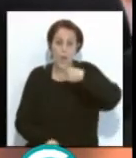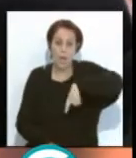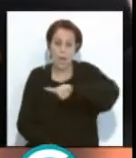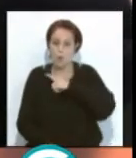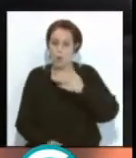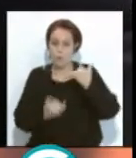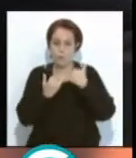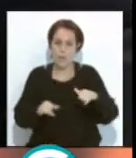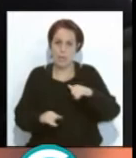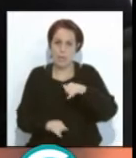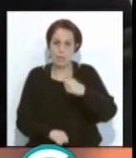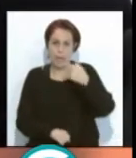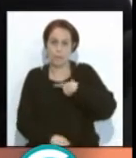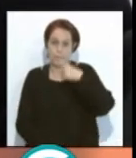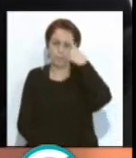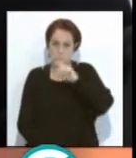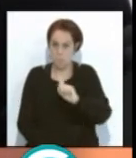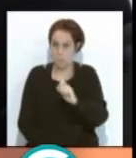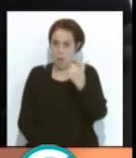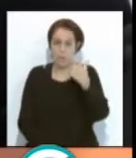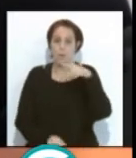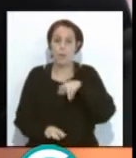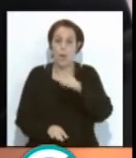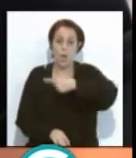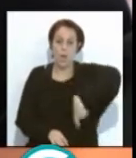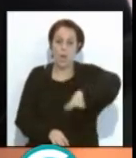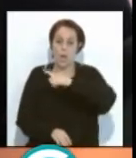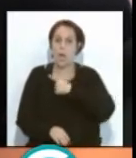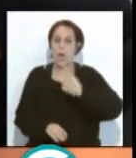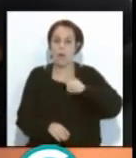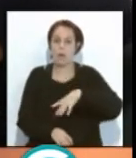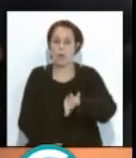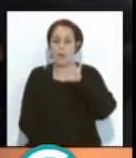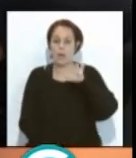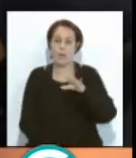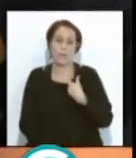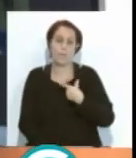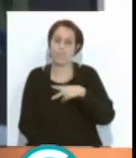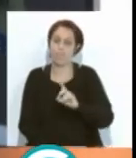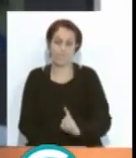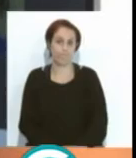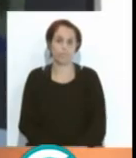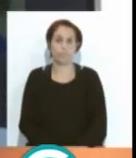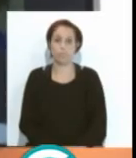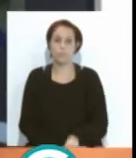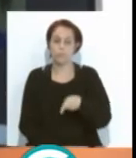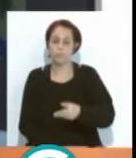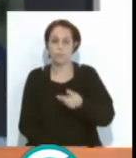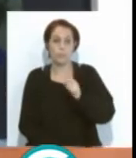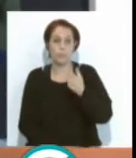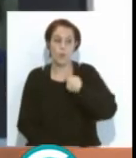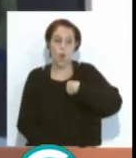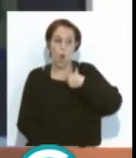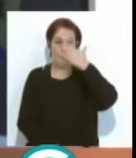saben de las fiestas, pero que no tengan ellos la última palabra. Eso es lo que me parece más importante. Yo quiero también hacer un